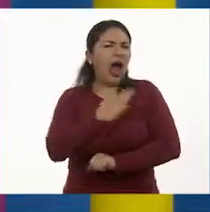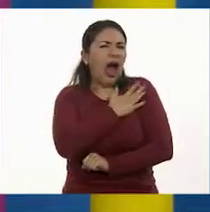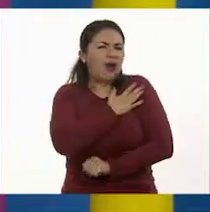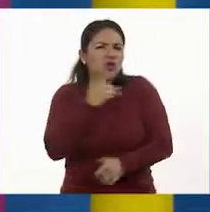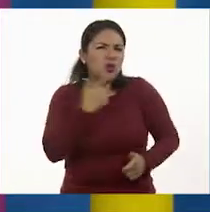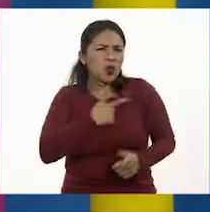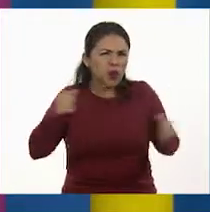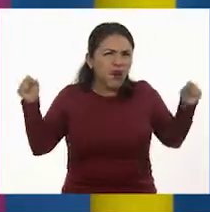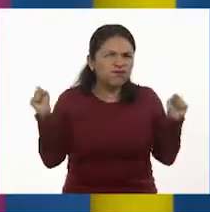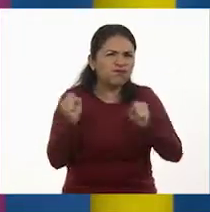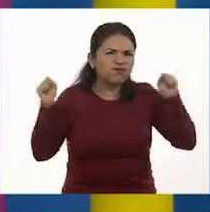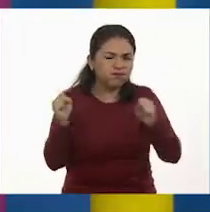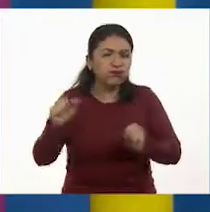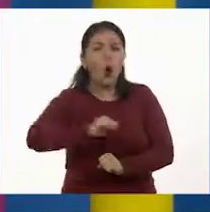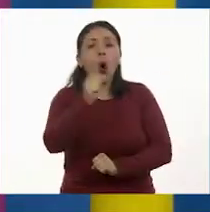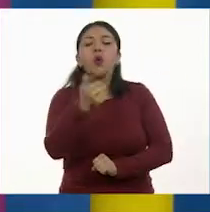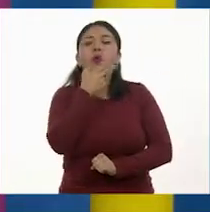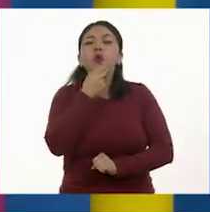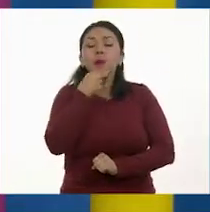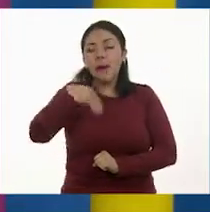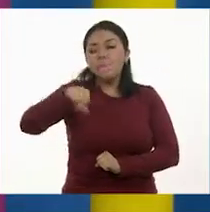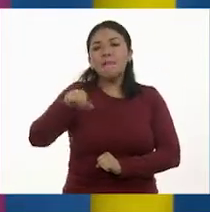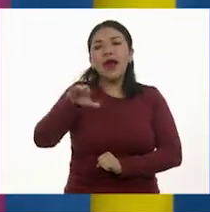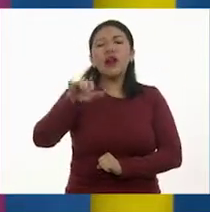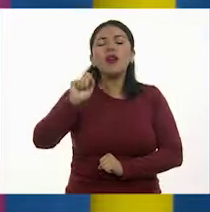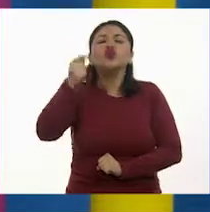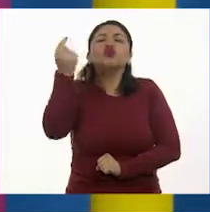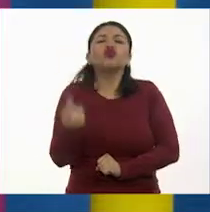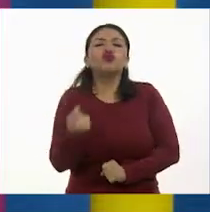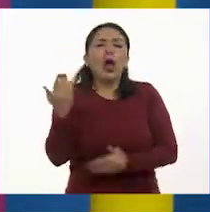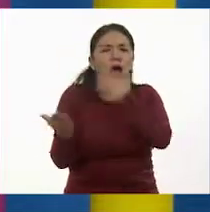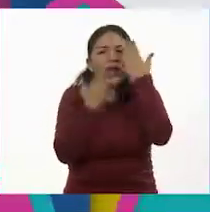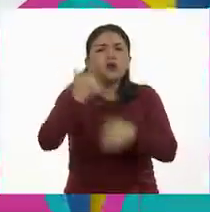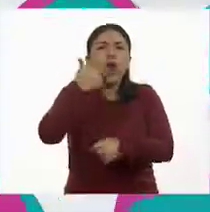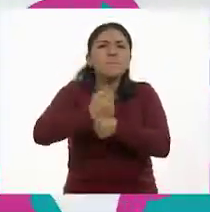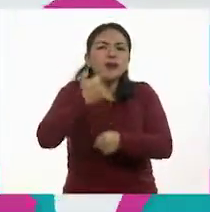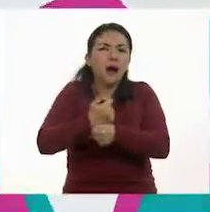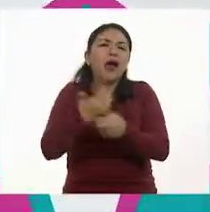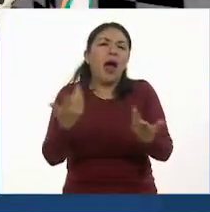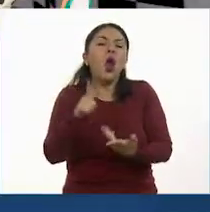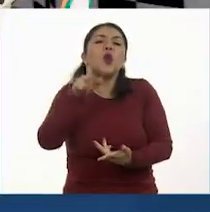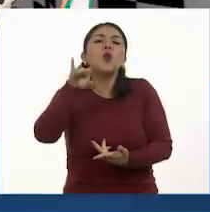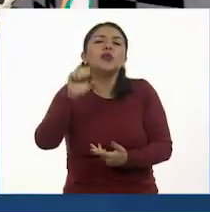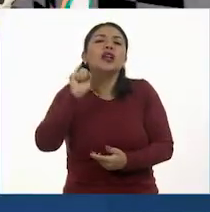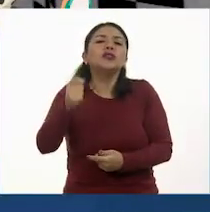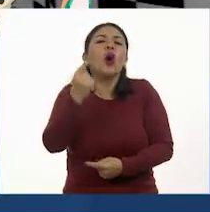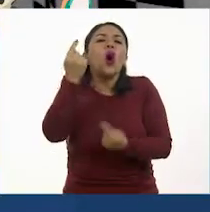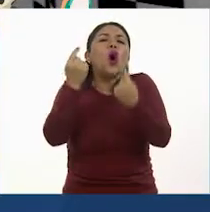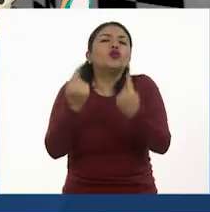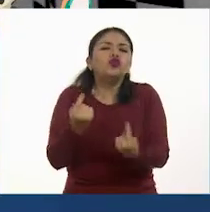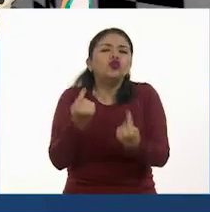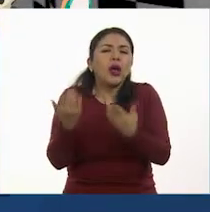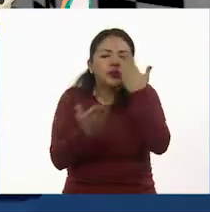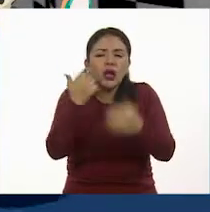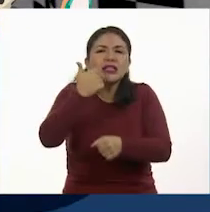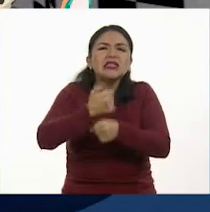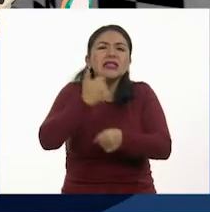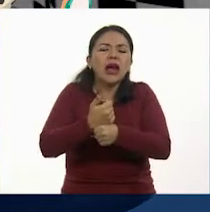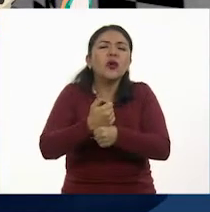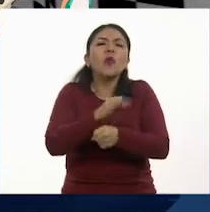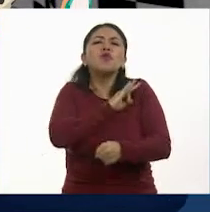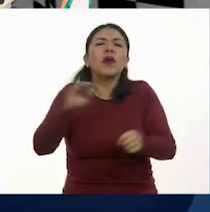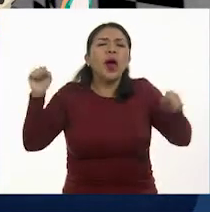Mariano es un estudiante de primaria. Entonces, probablemente, pues, Luis es más chico y va en sexto grado, por lo que la distancia